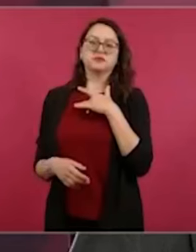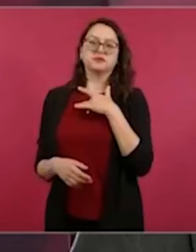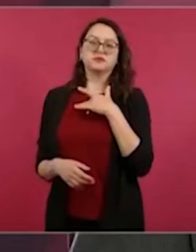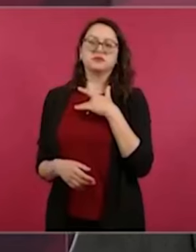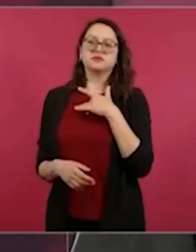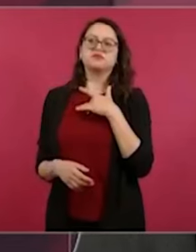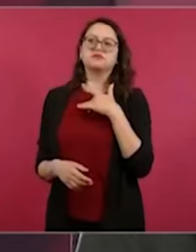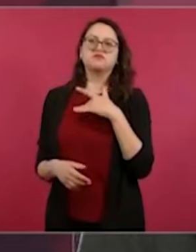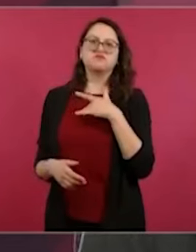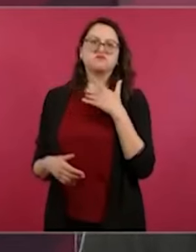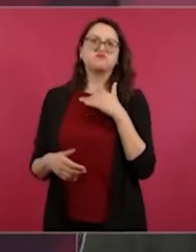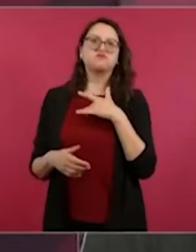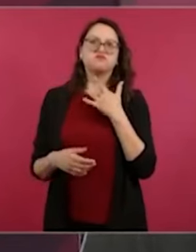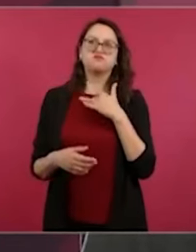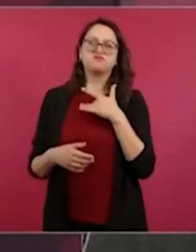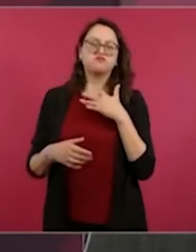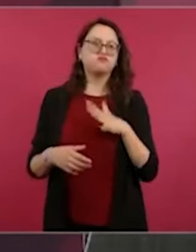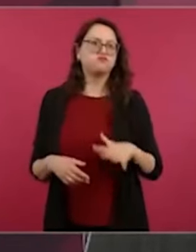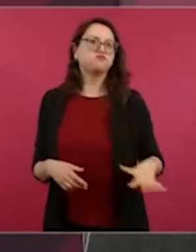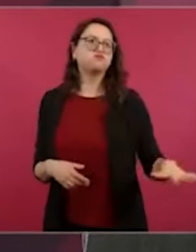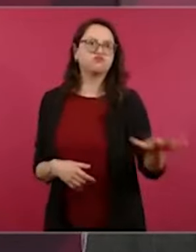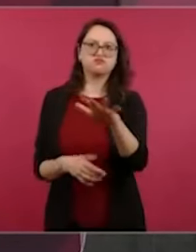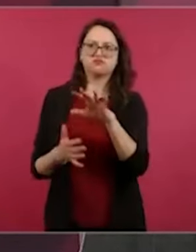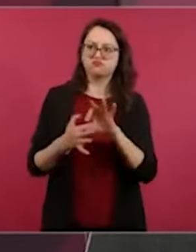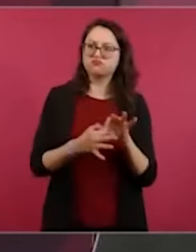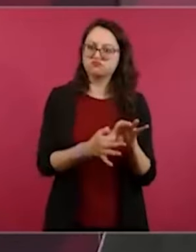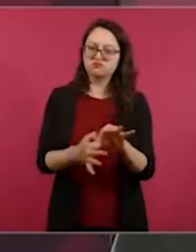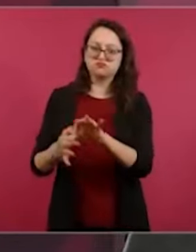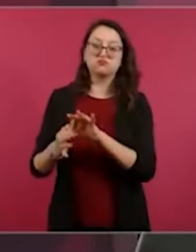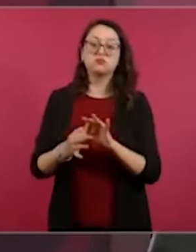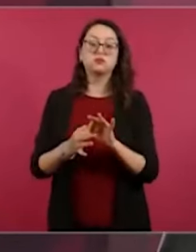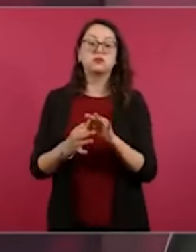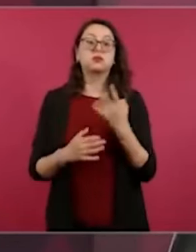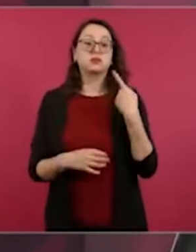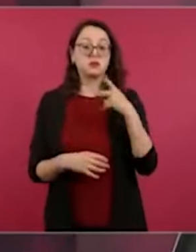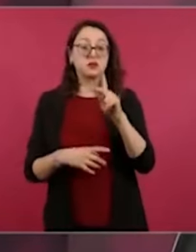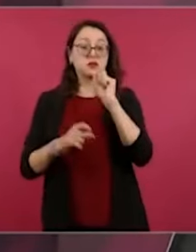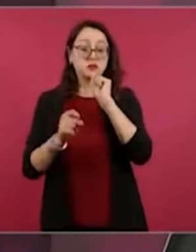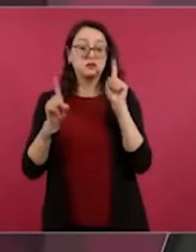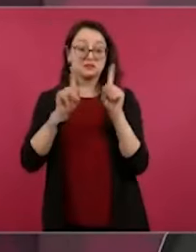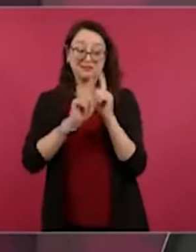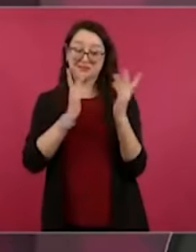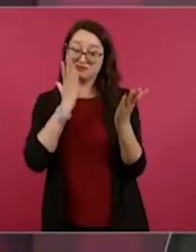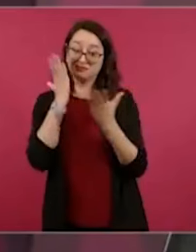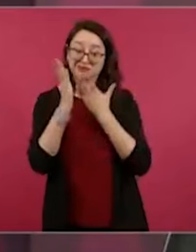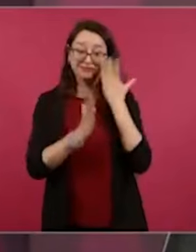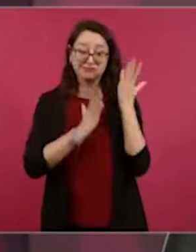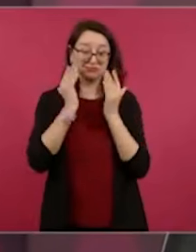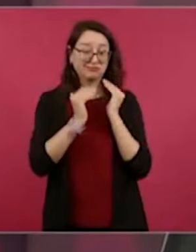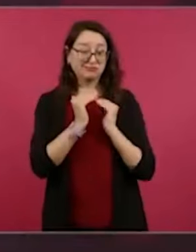como por sus grados académicos.